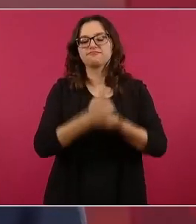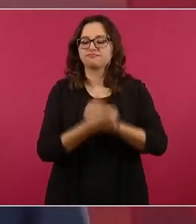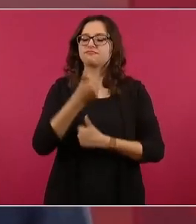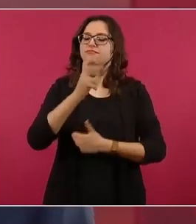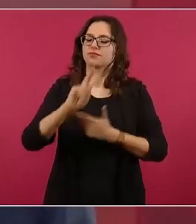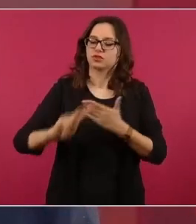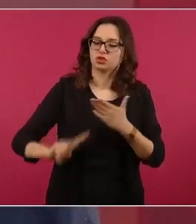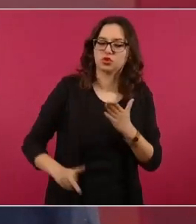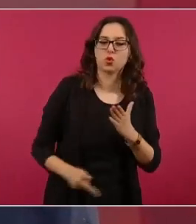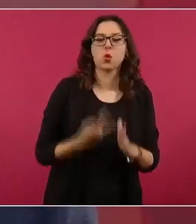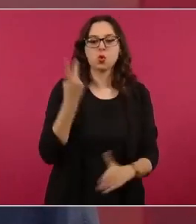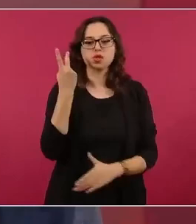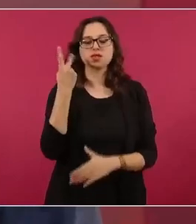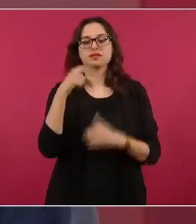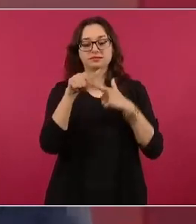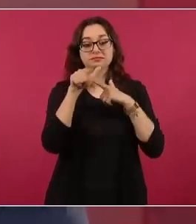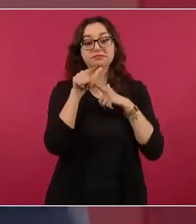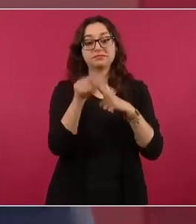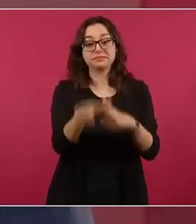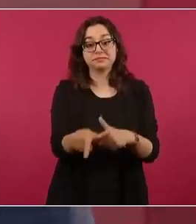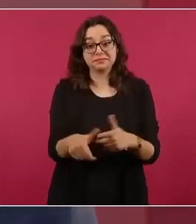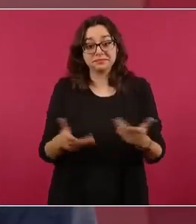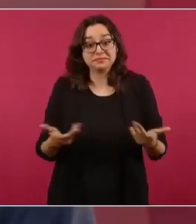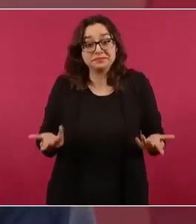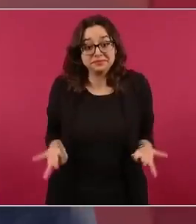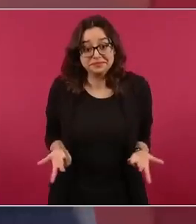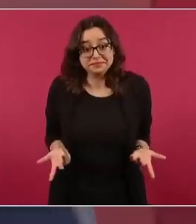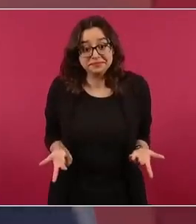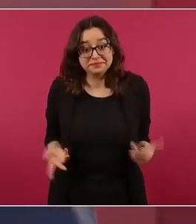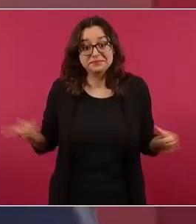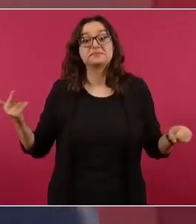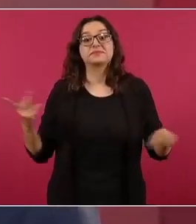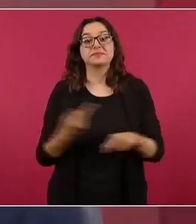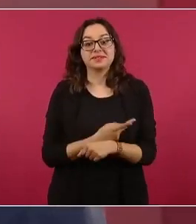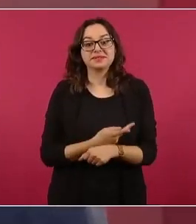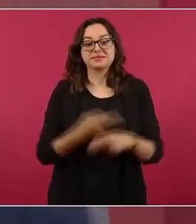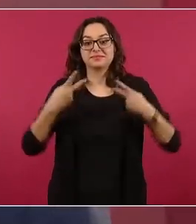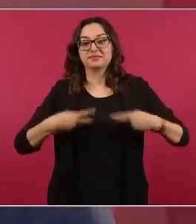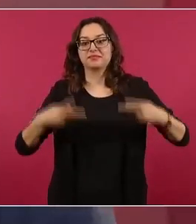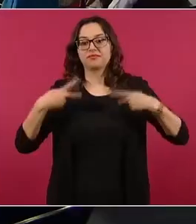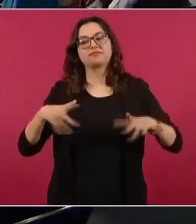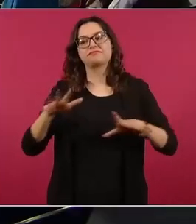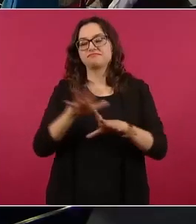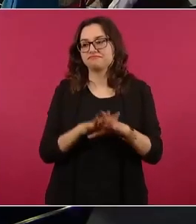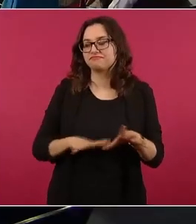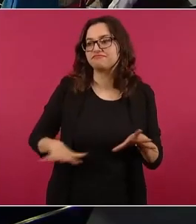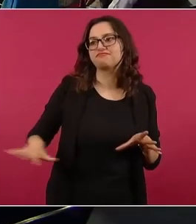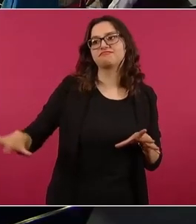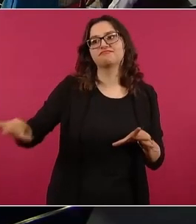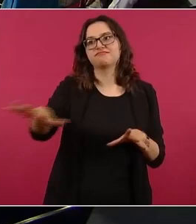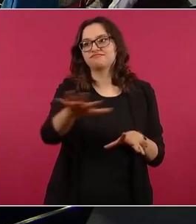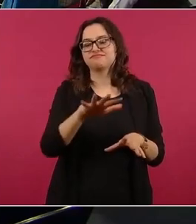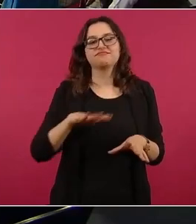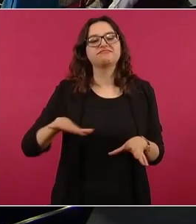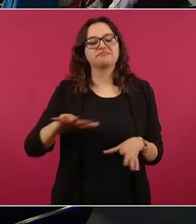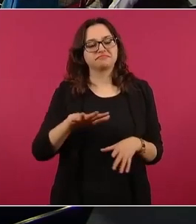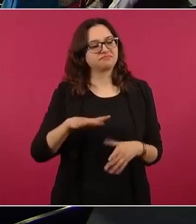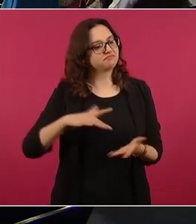Y ya ven, pues, el pueblo quiso, la tercera fue la vencida